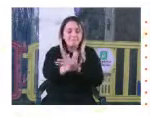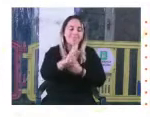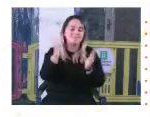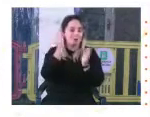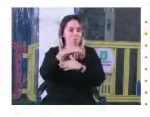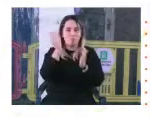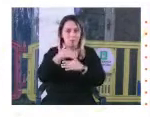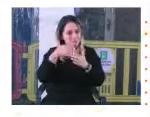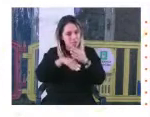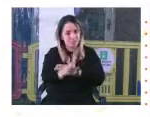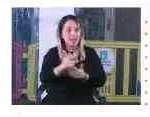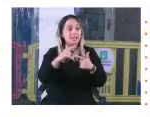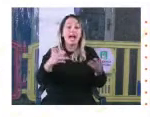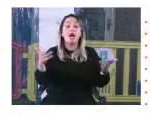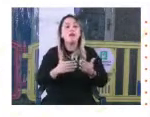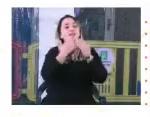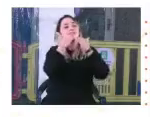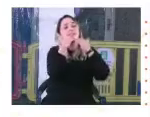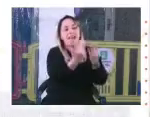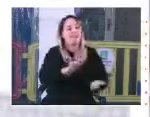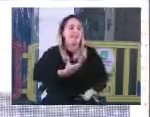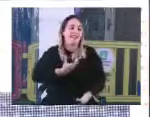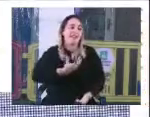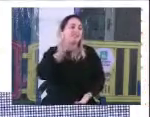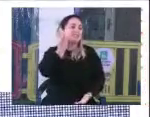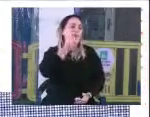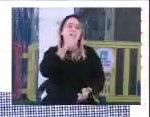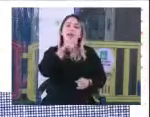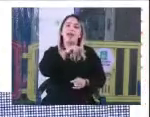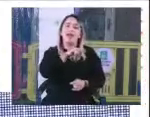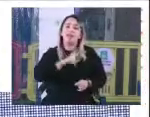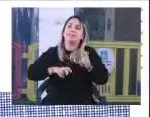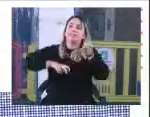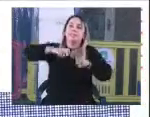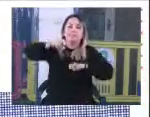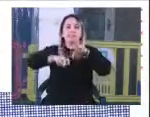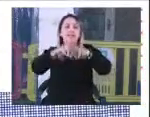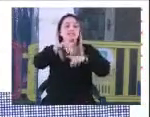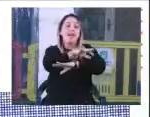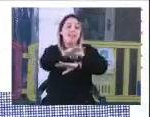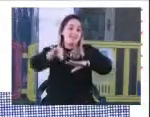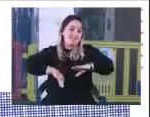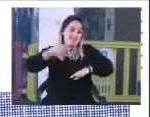agradecemos porque la alcaldesa hasta estuvo trepándose por las azoteas en su función de arquitecta,